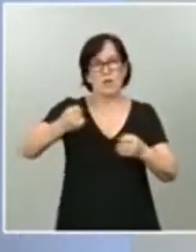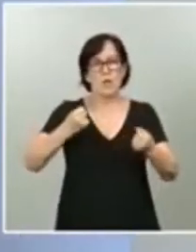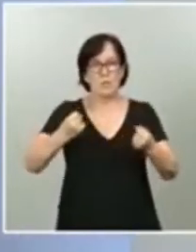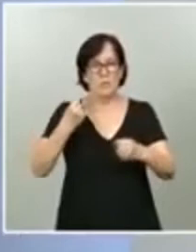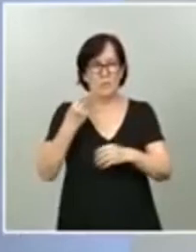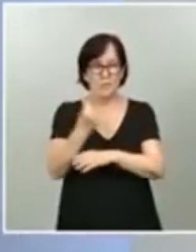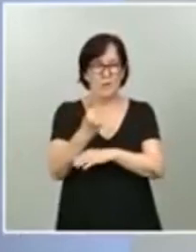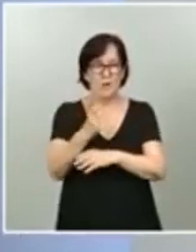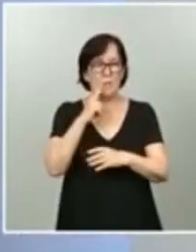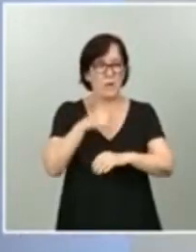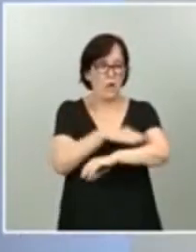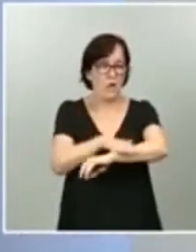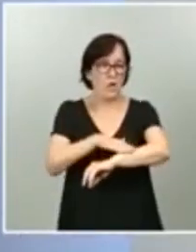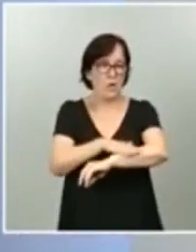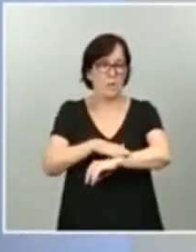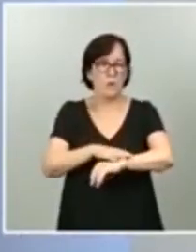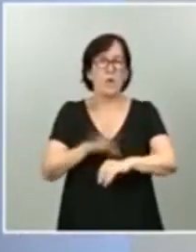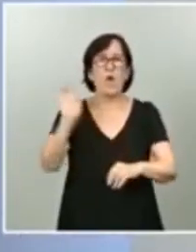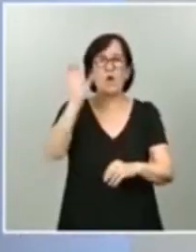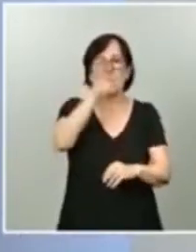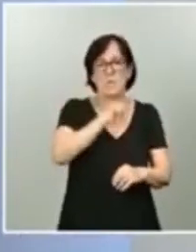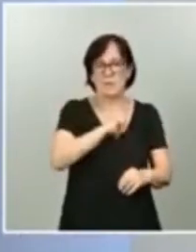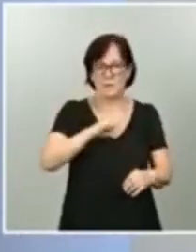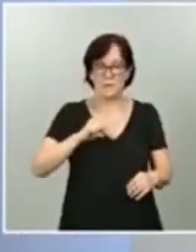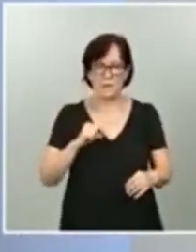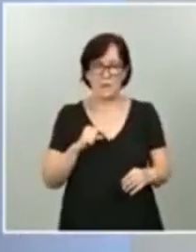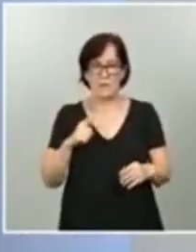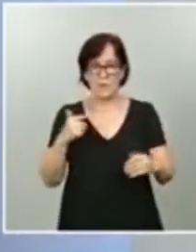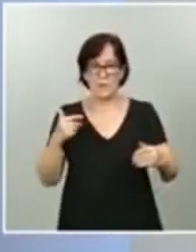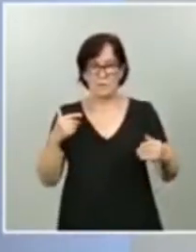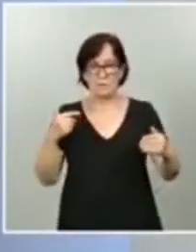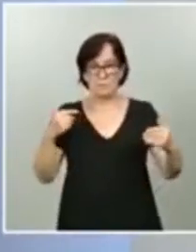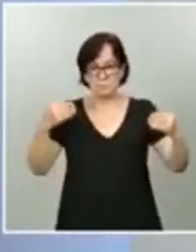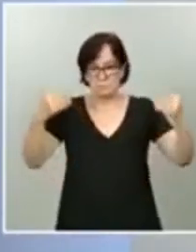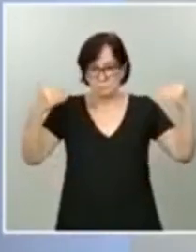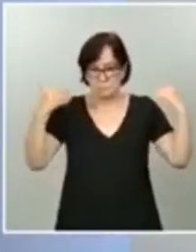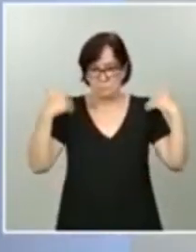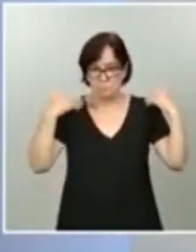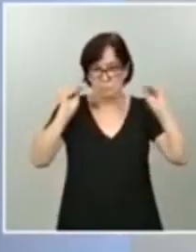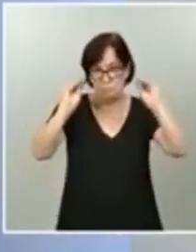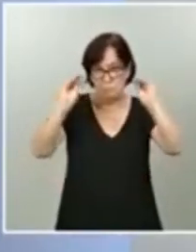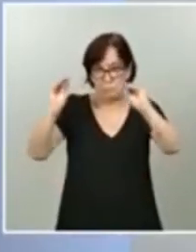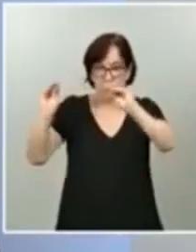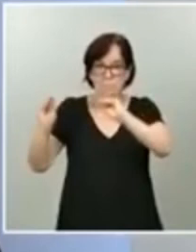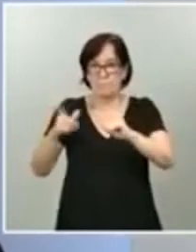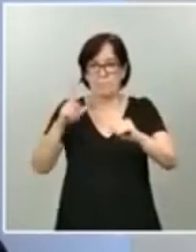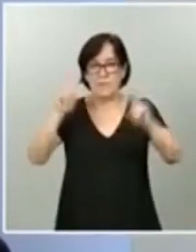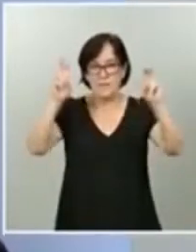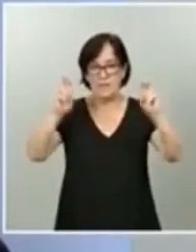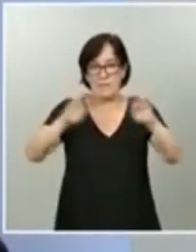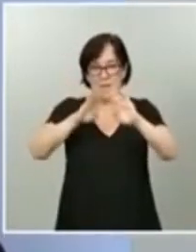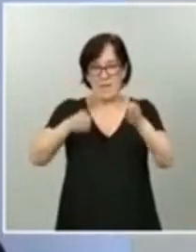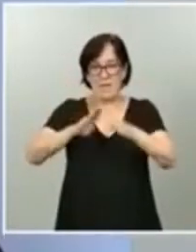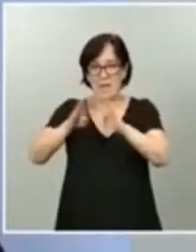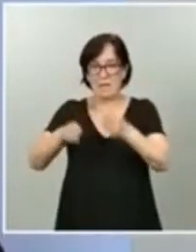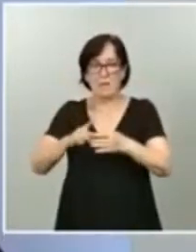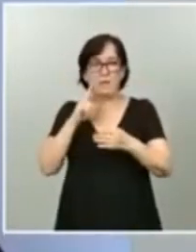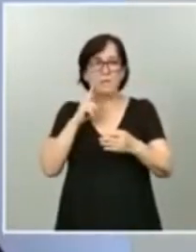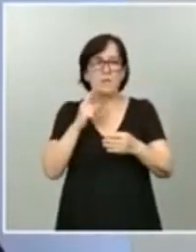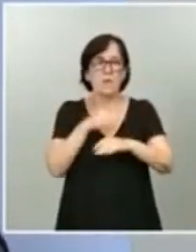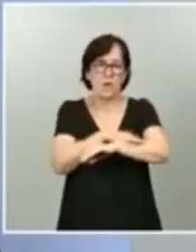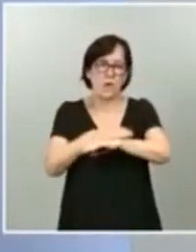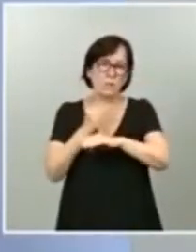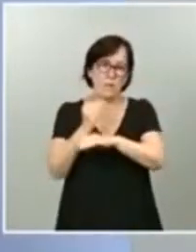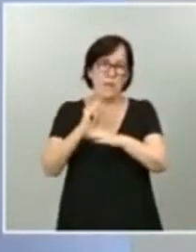Gobierno de la Nación a las comunidades autónomas, las competentes en materia de vivienda, pero que el Gobierno refuerza a través del plan